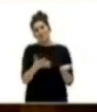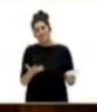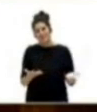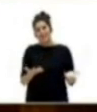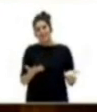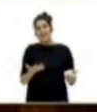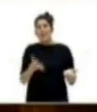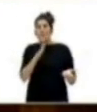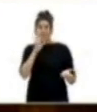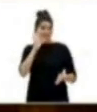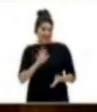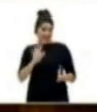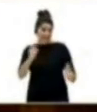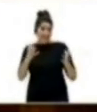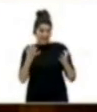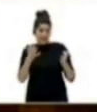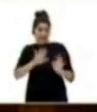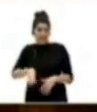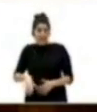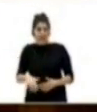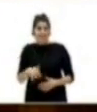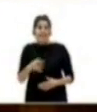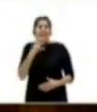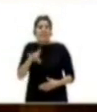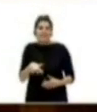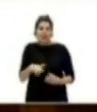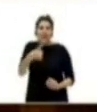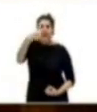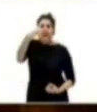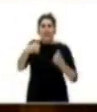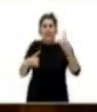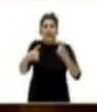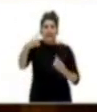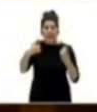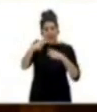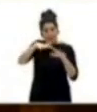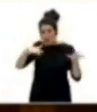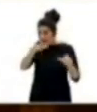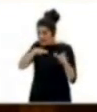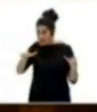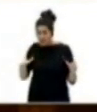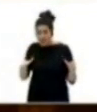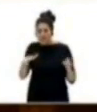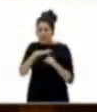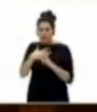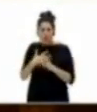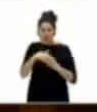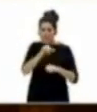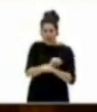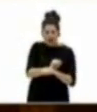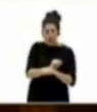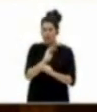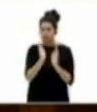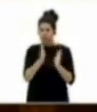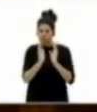el beneficio, como siempre, es solo para algunos, dejando a la mayoría de la gente en una situación de paro, explotación,